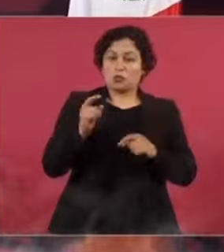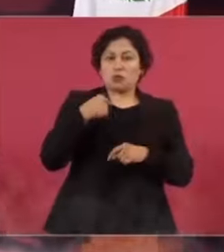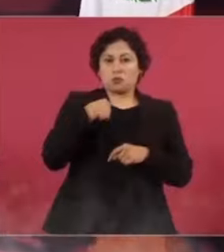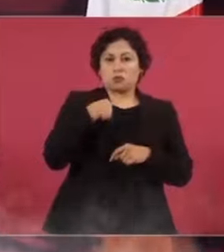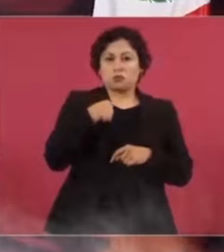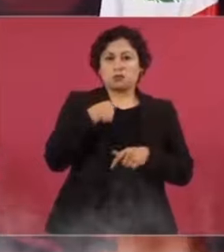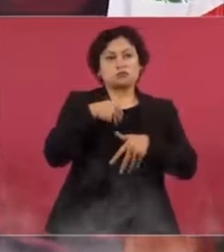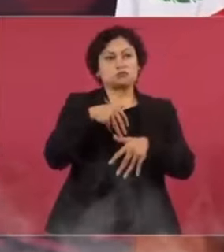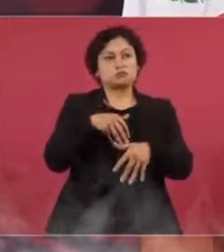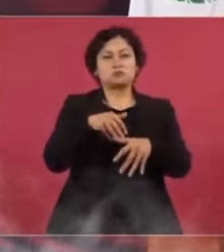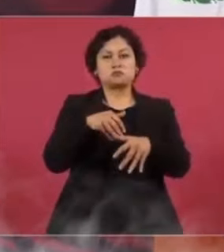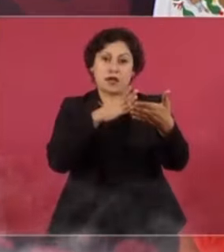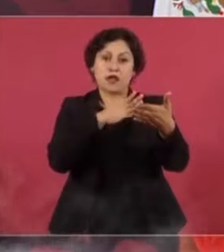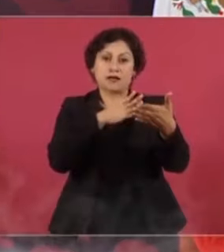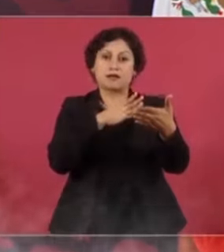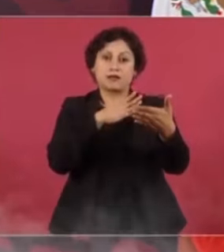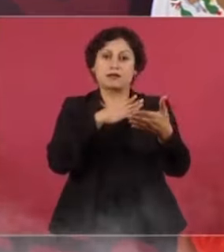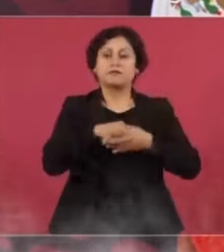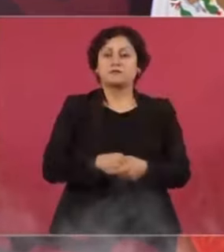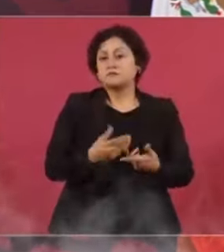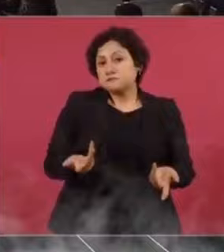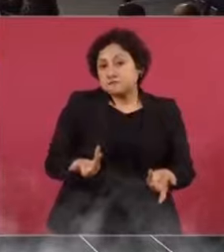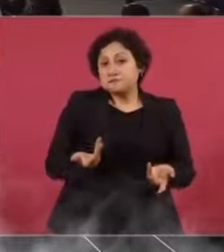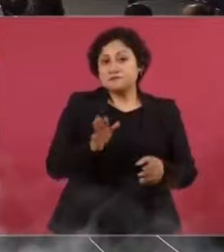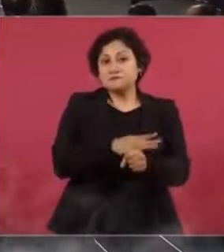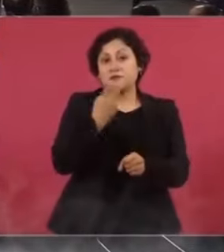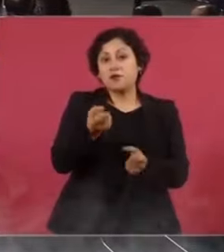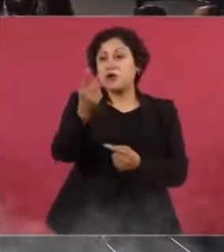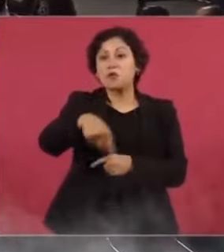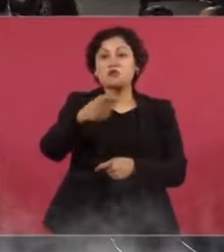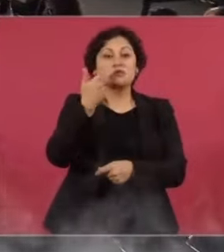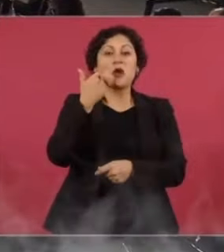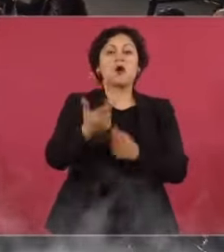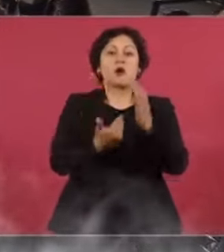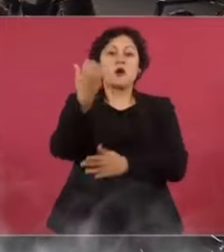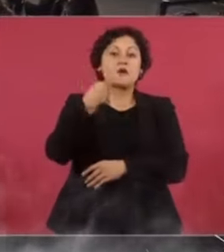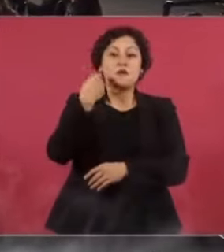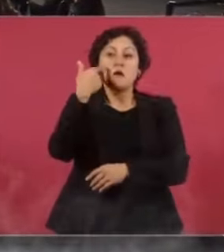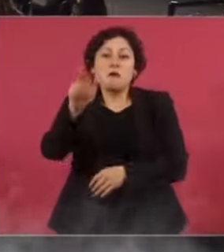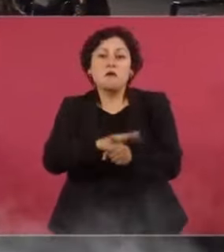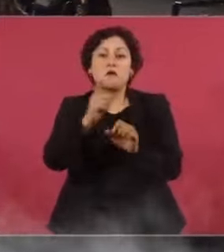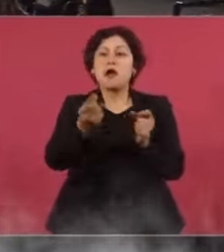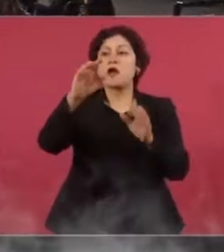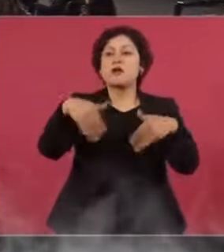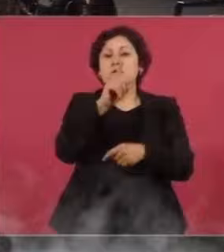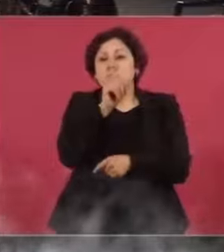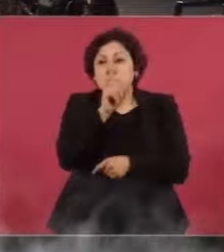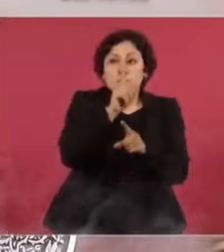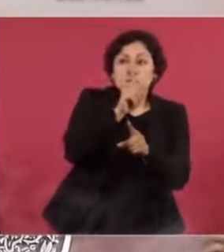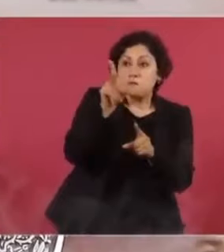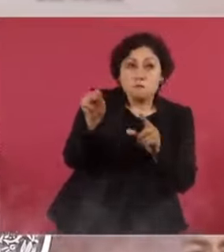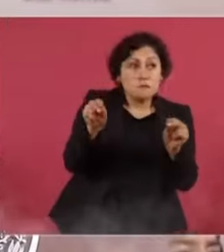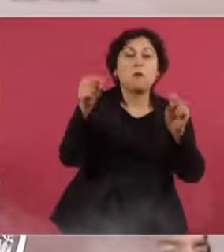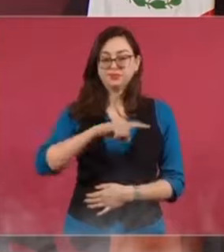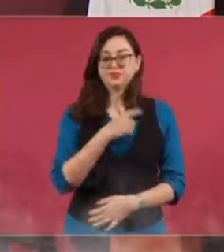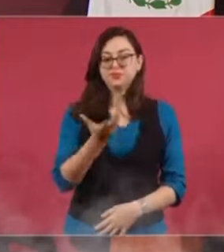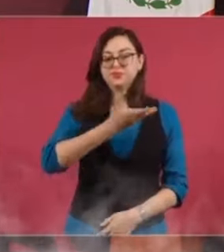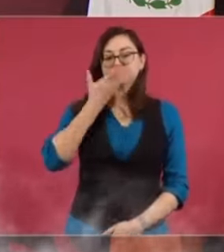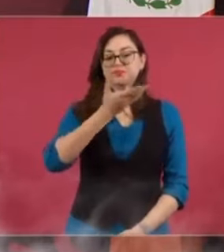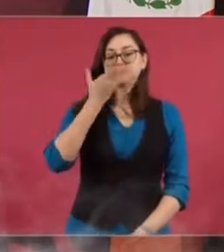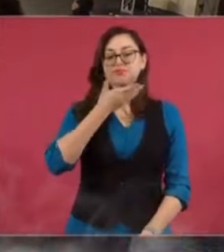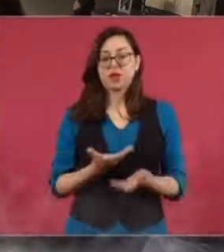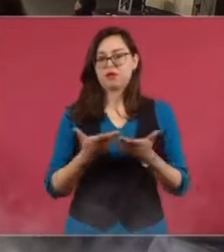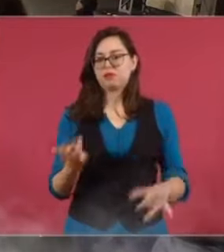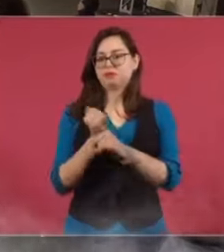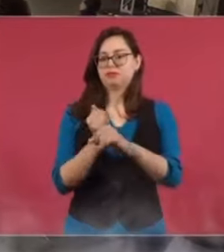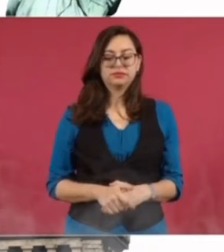desfile, lo sacan. Por eso no les gusta la mañanera. Los que otros callan, ¿no? Aquí se dice. Y hay libertad. Pero